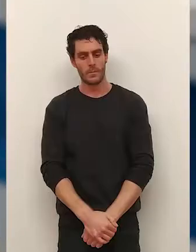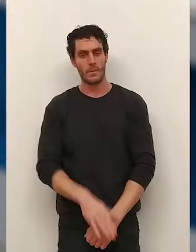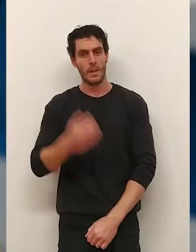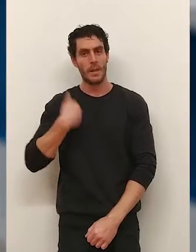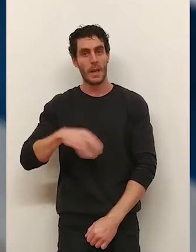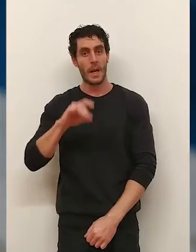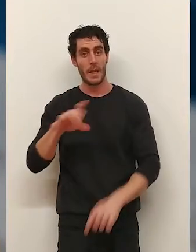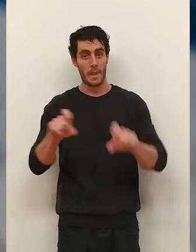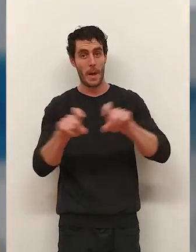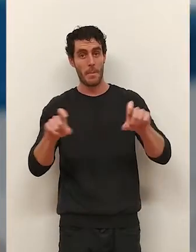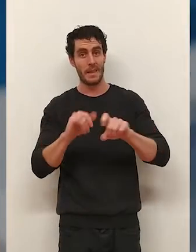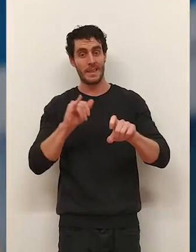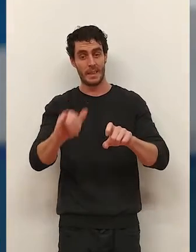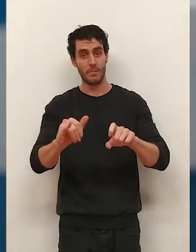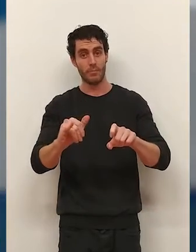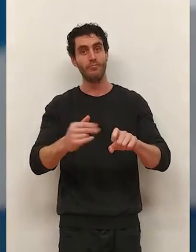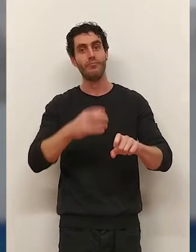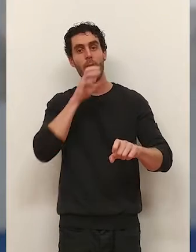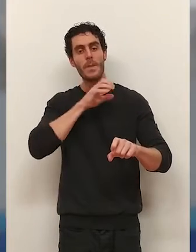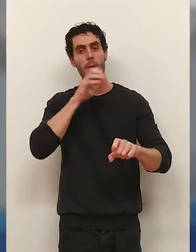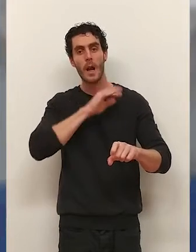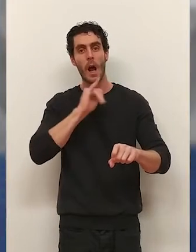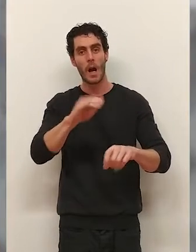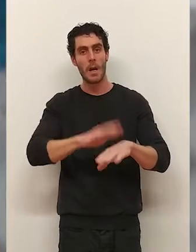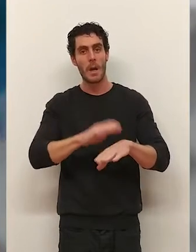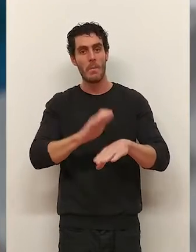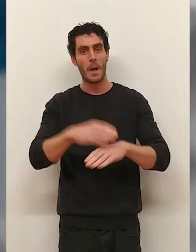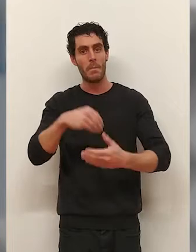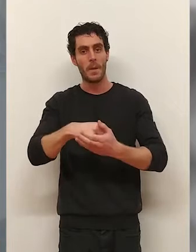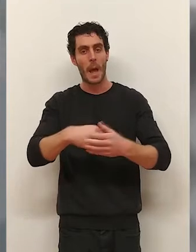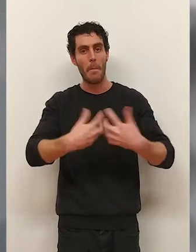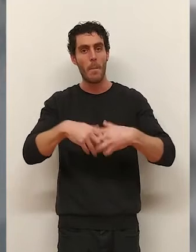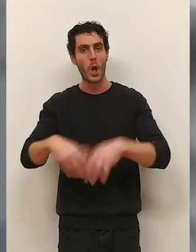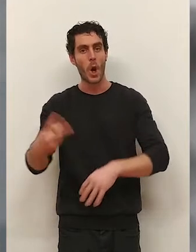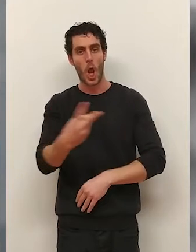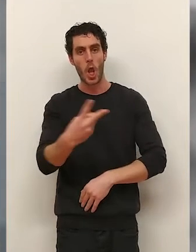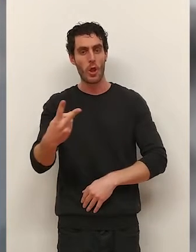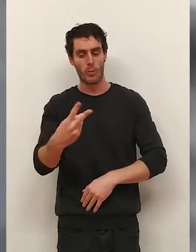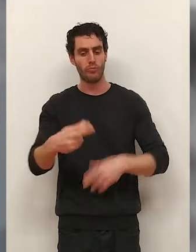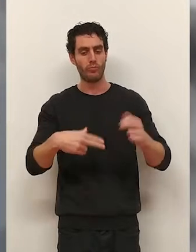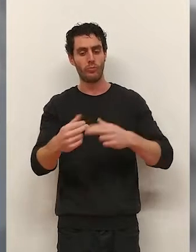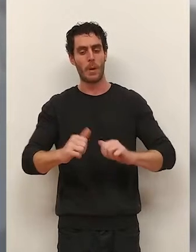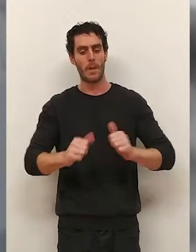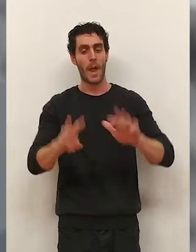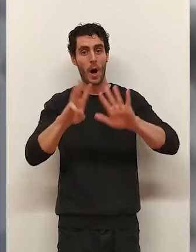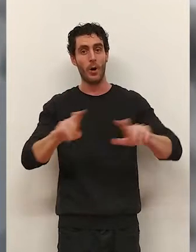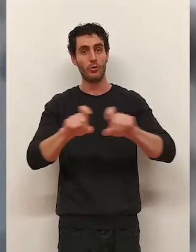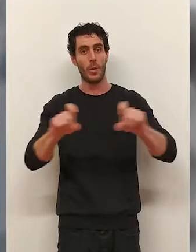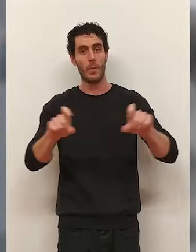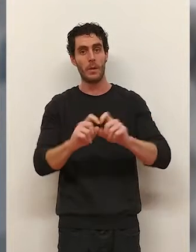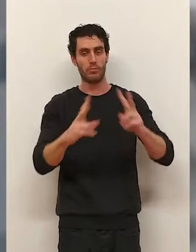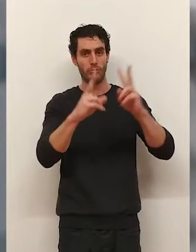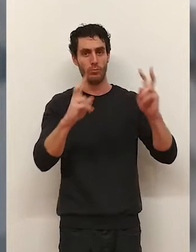Ya hay 15 empresas que han manifestado su interés para instalarse en ambos polígonos. Lo han escuchado. Ocho